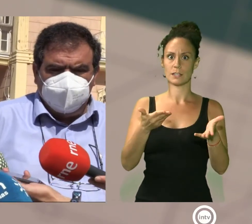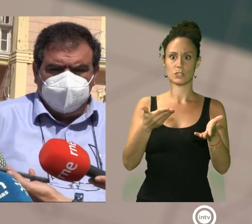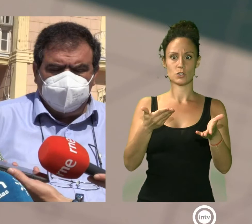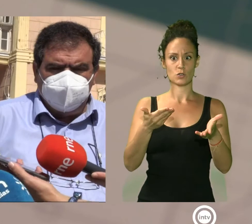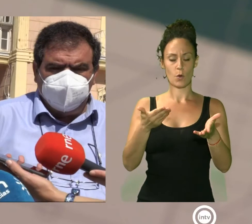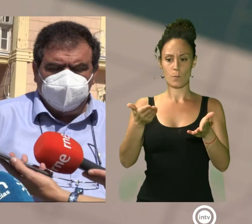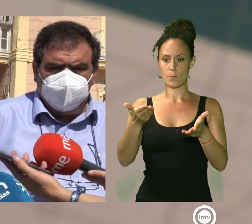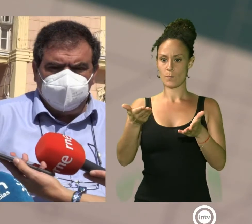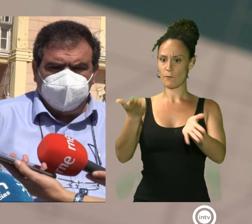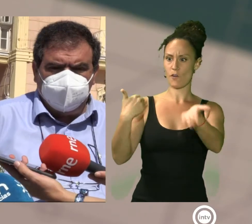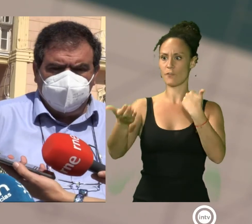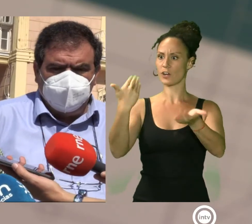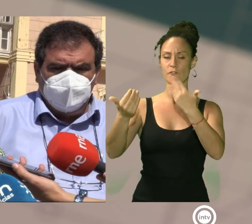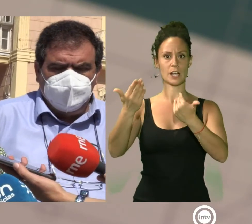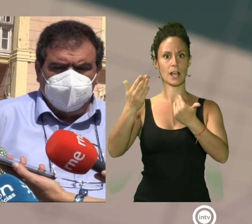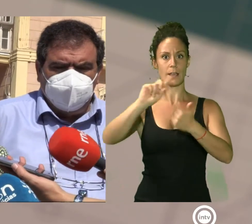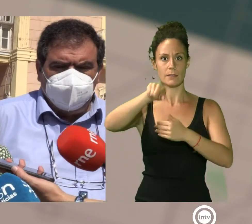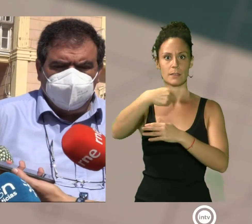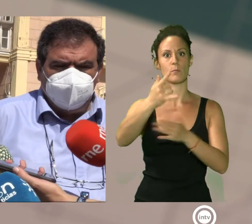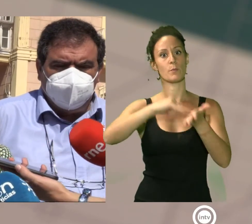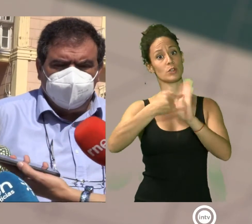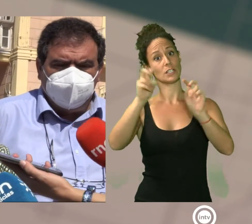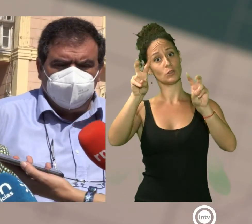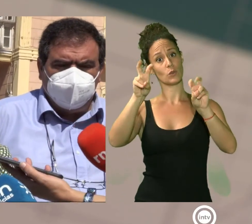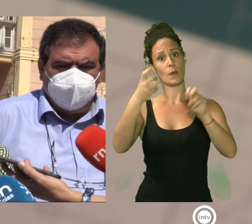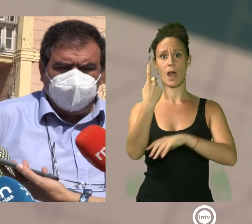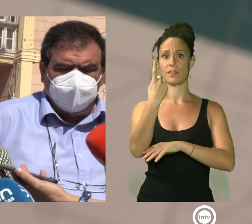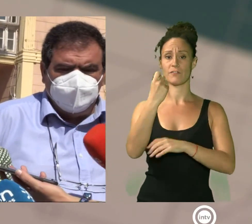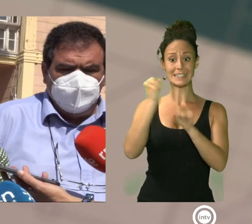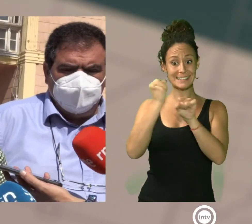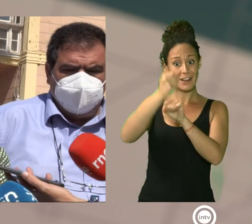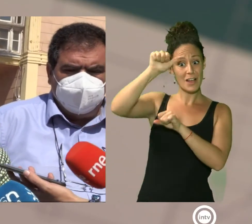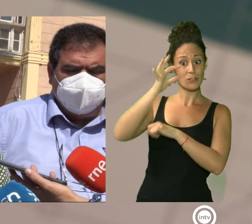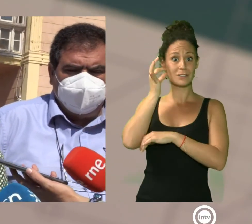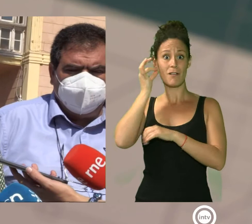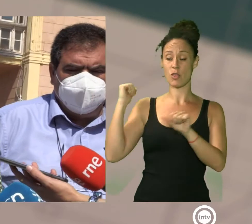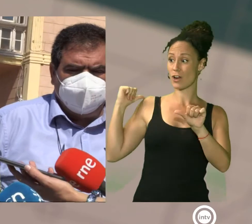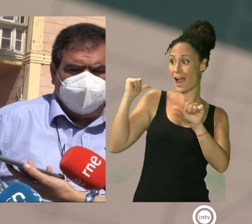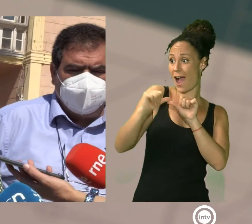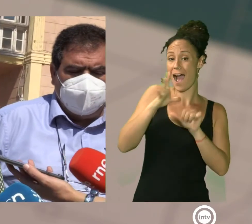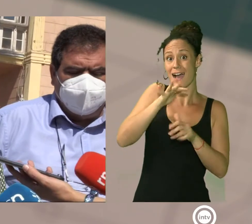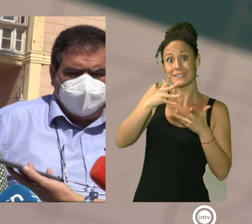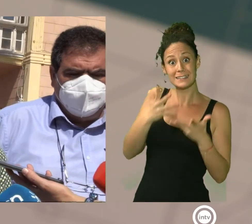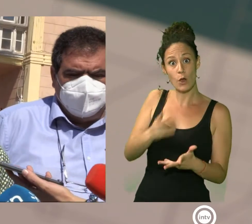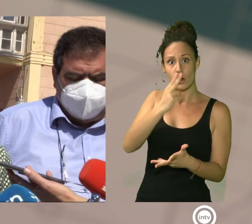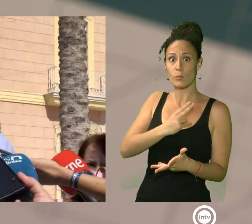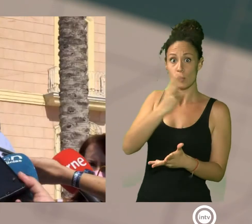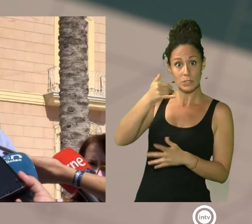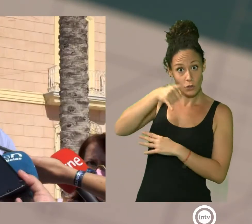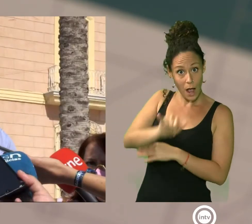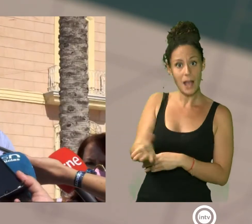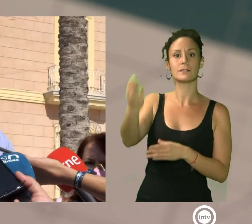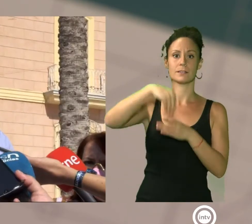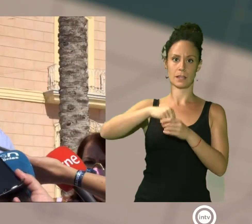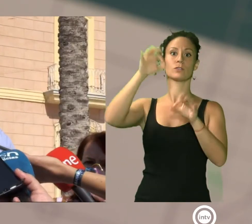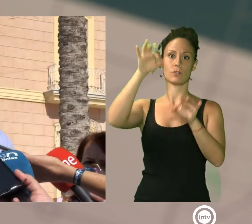proyectos que vendrán a Carbonera y ahí tienen que estar los trabajadores y trabajadoras que hasta ahora han tenido el compromiso con Endesa. Lo que hemos